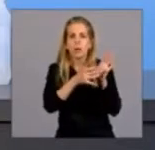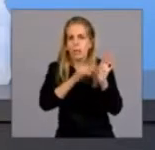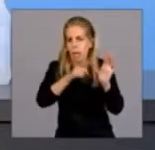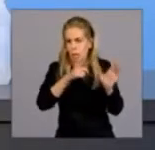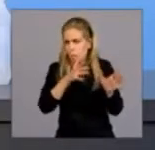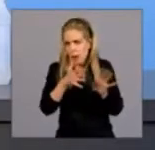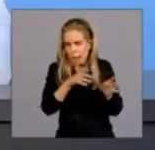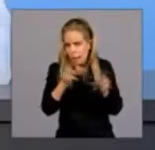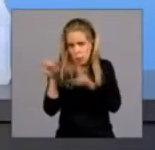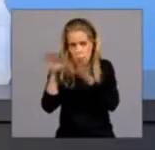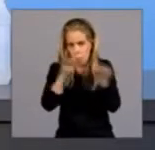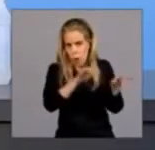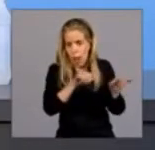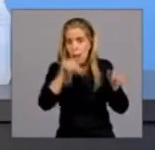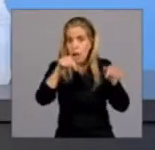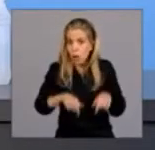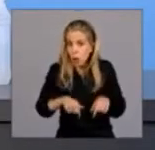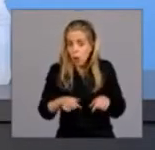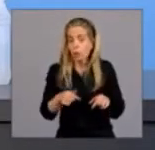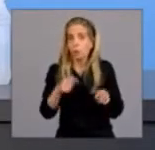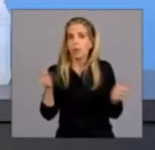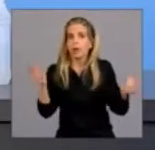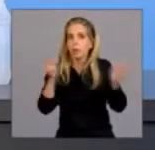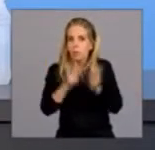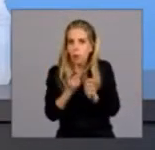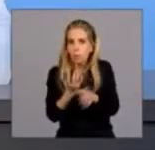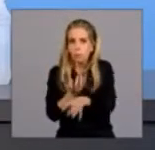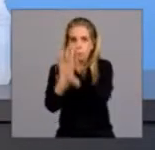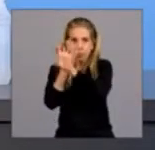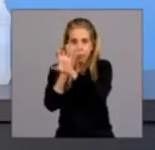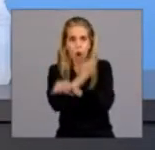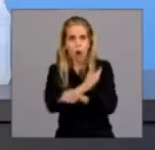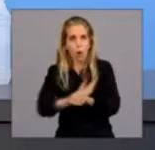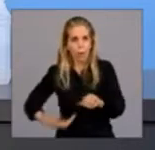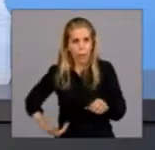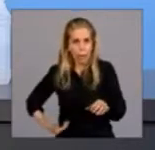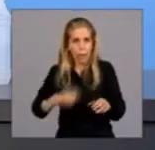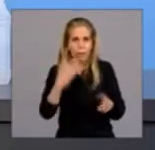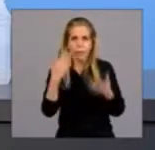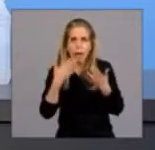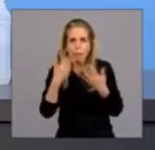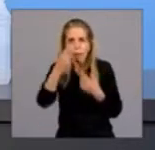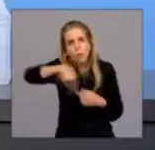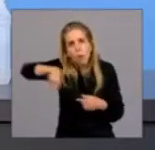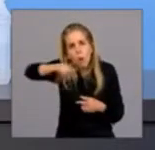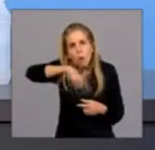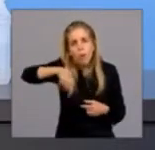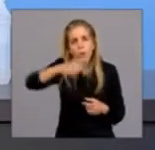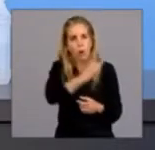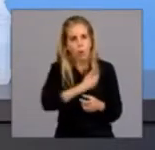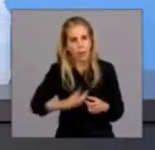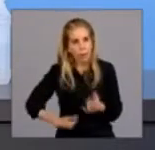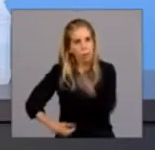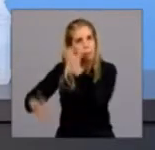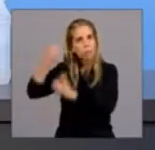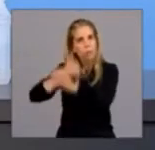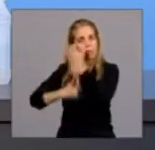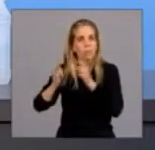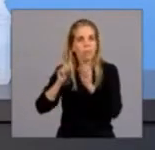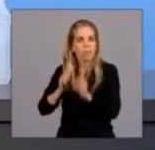con todos los gobernadores, con absolutamente todos los gobernadores, todos han detectado el mismo problema.